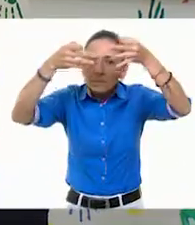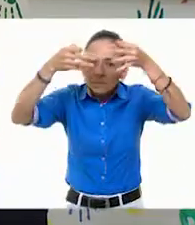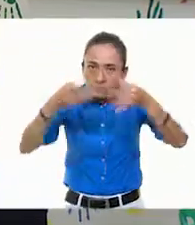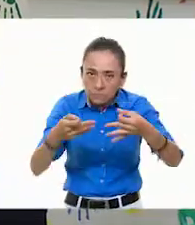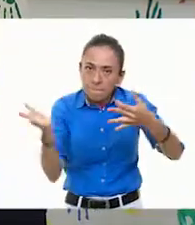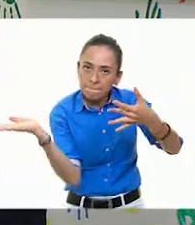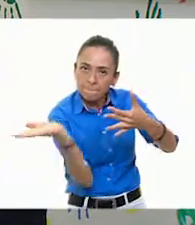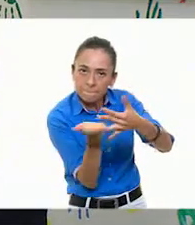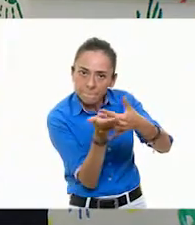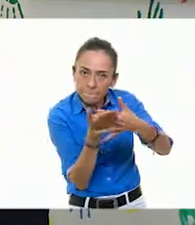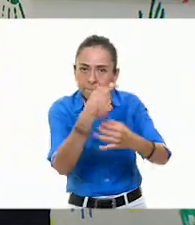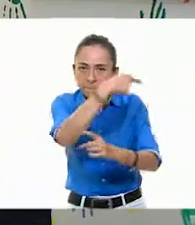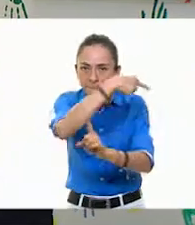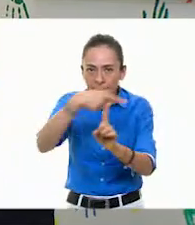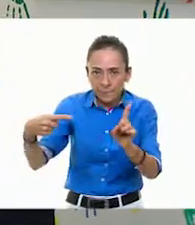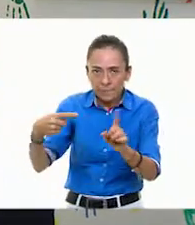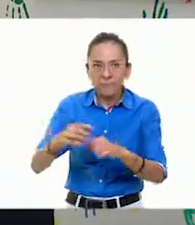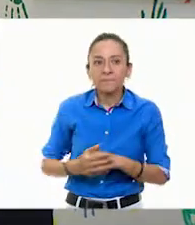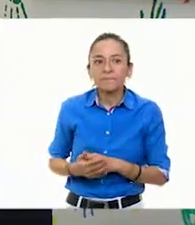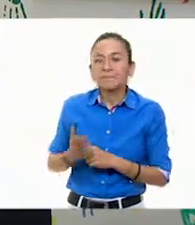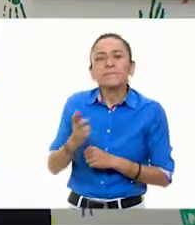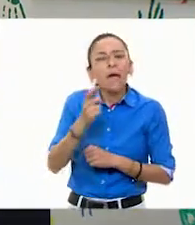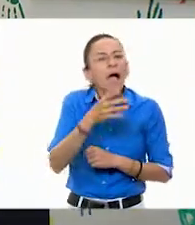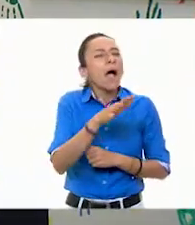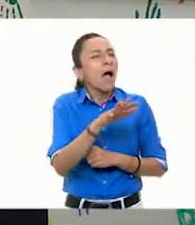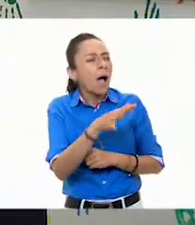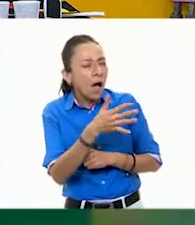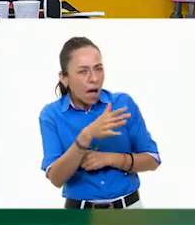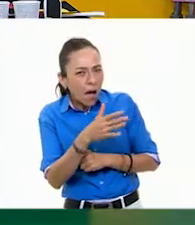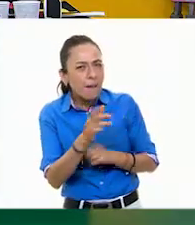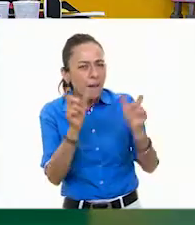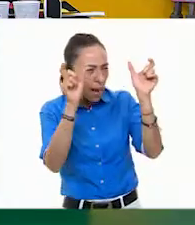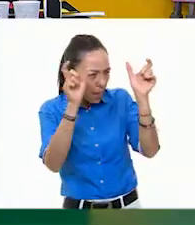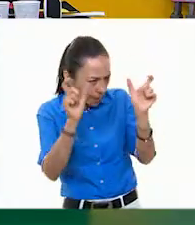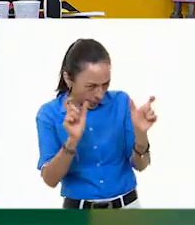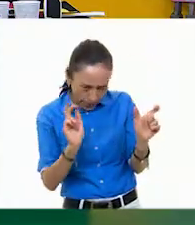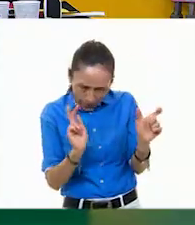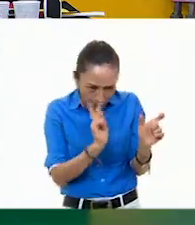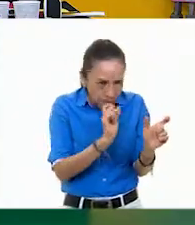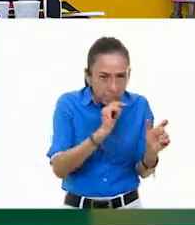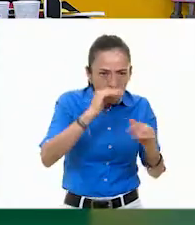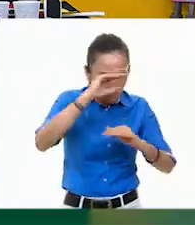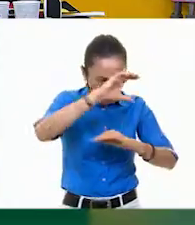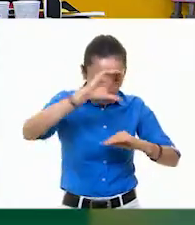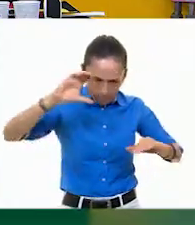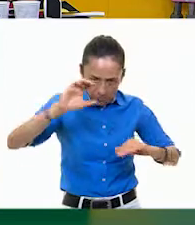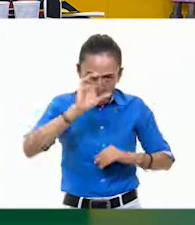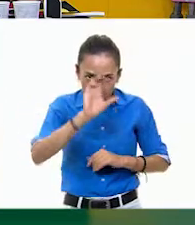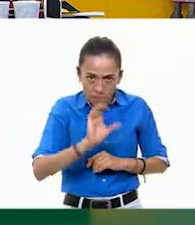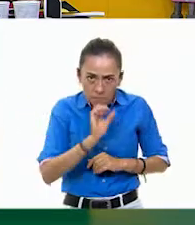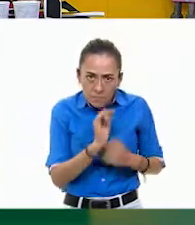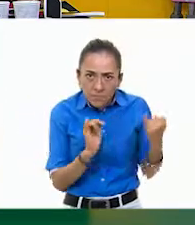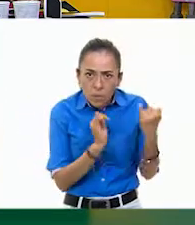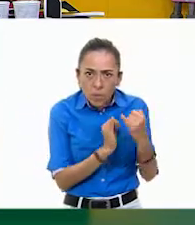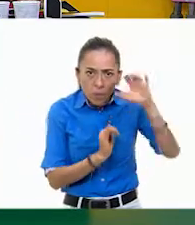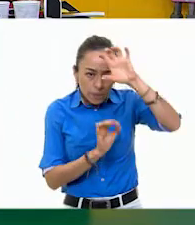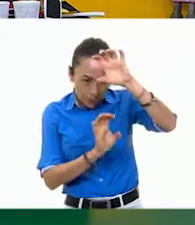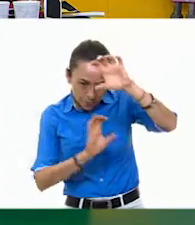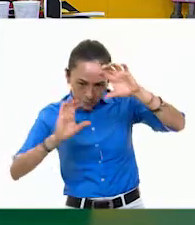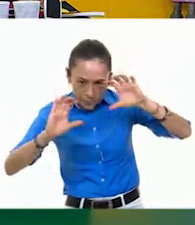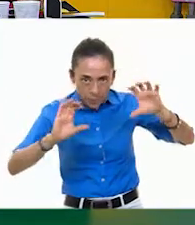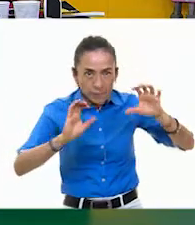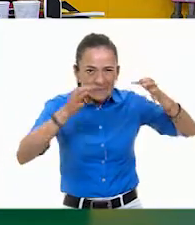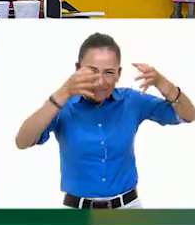hacer este tipo de estrellas. Nuestras simetrías, ¿no? Para que quede... Exactamente. Muy, muy bien. Acuérdense, niños, que las